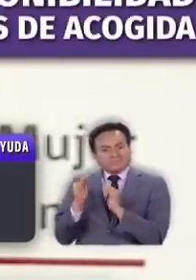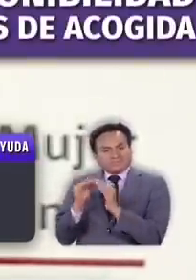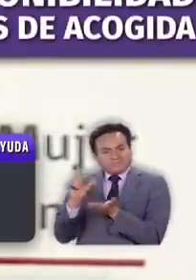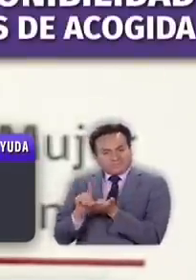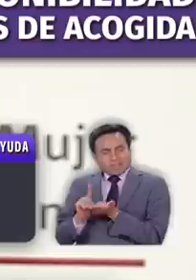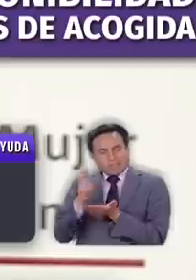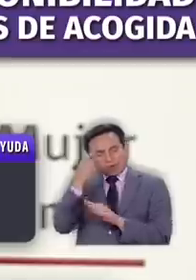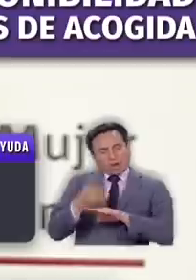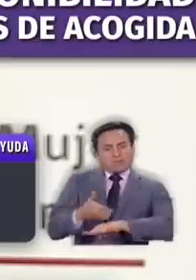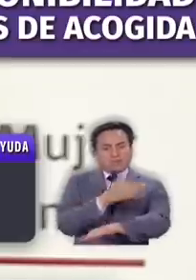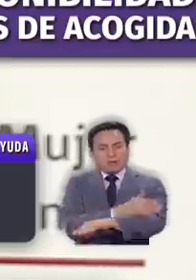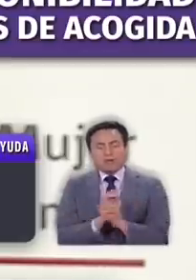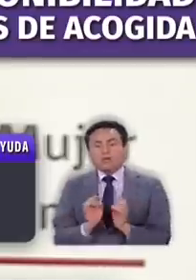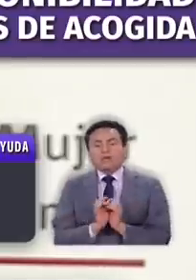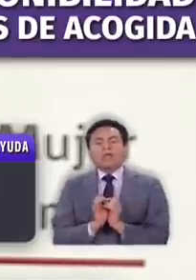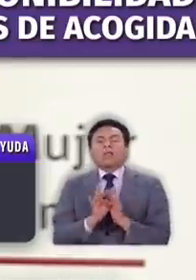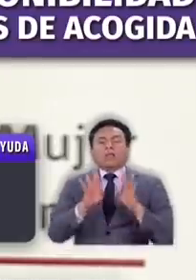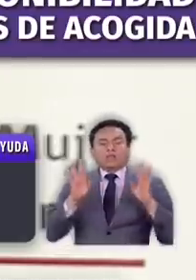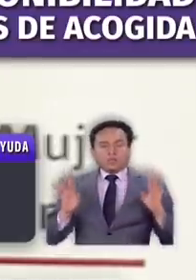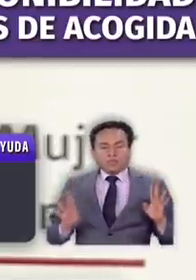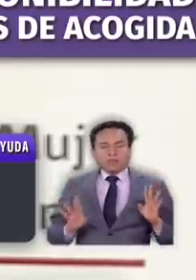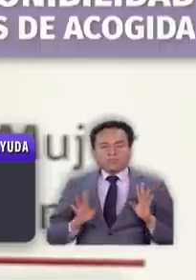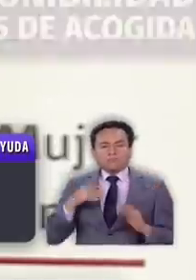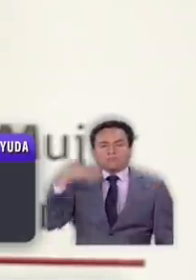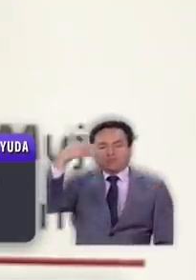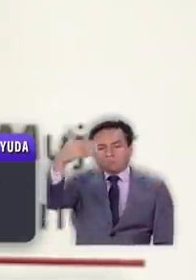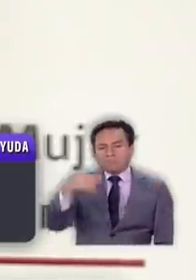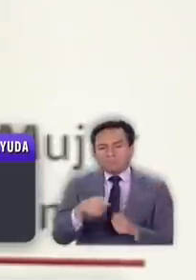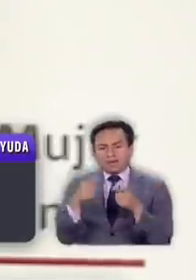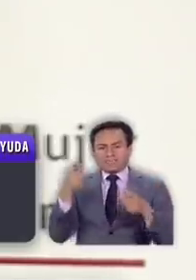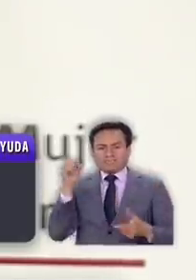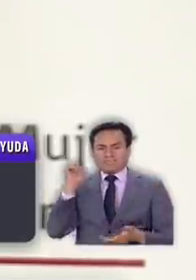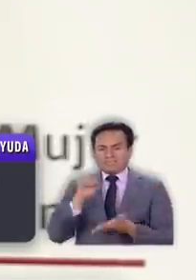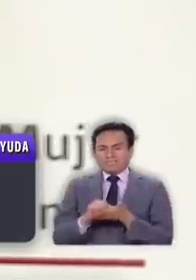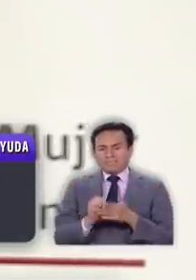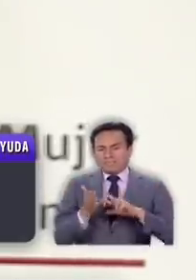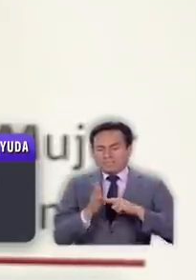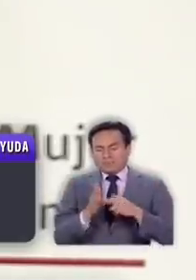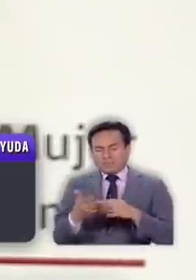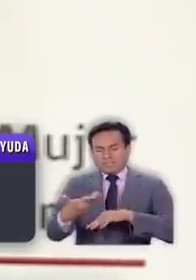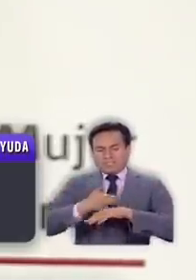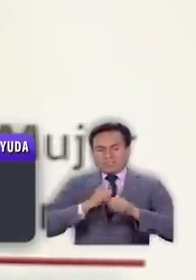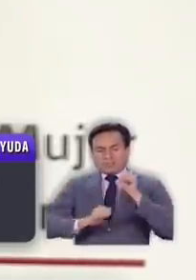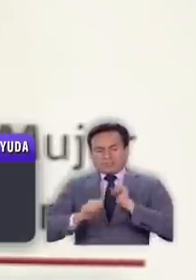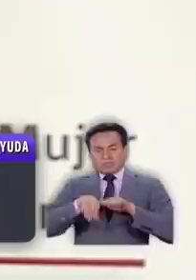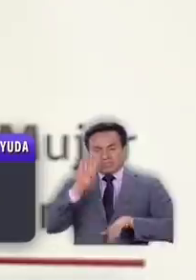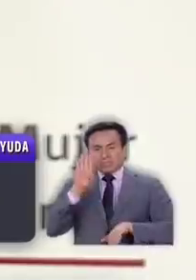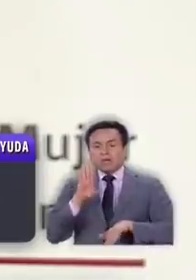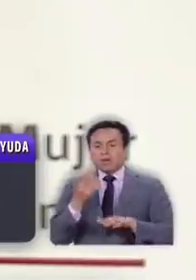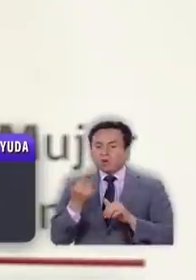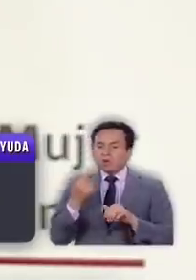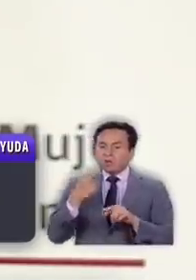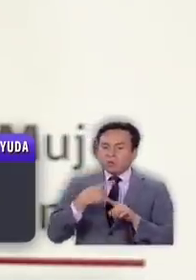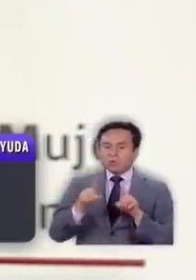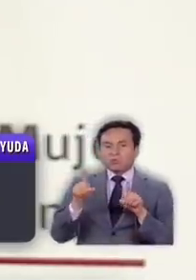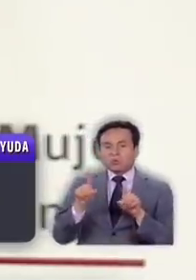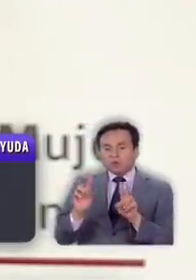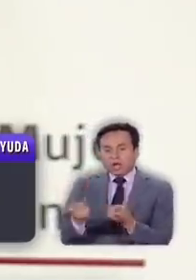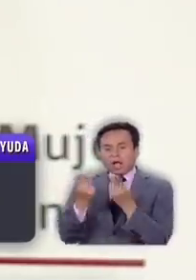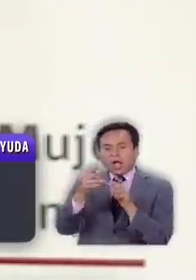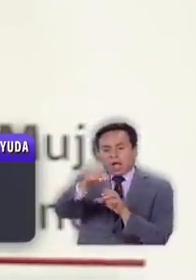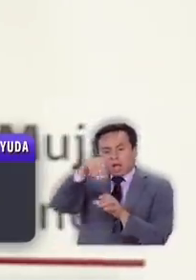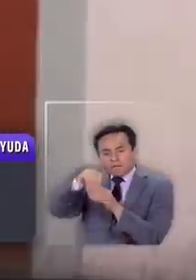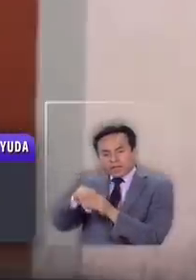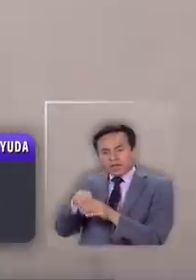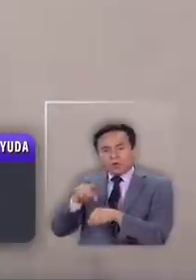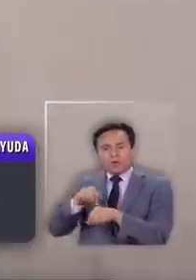que anticiparnos a la eventualidad de que tengamos mayor demanda y que tengamos que recurrir a nuevos albergues o